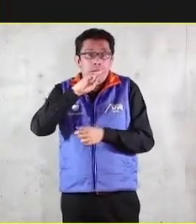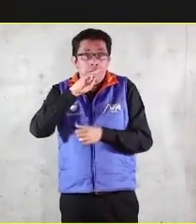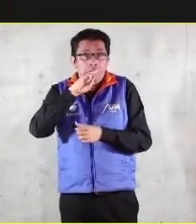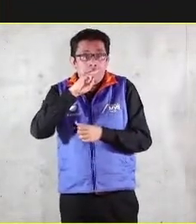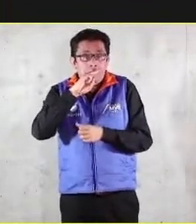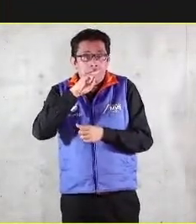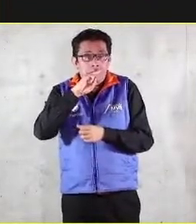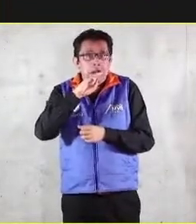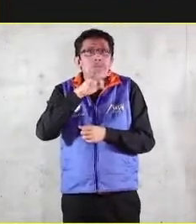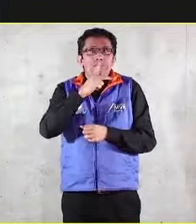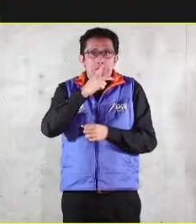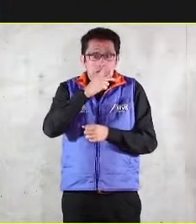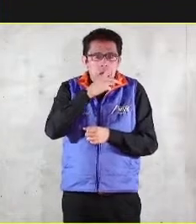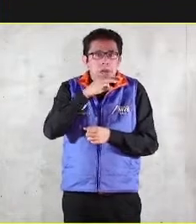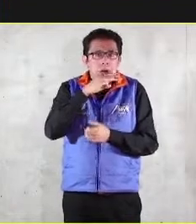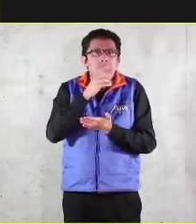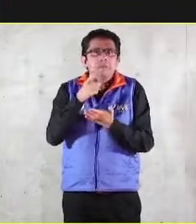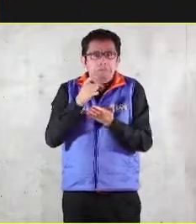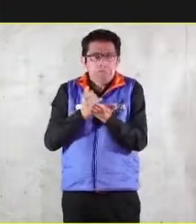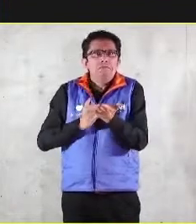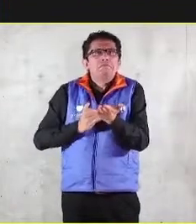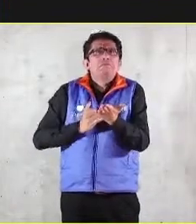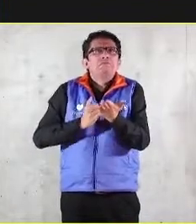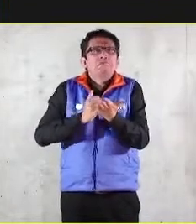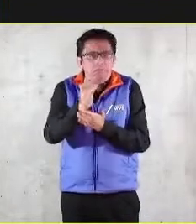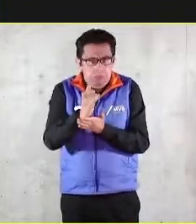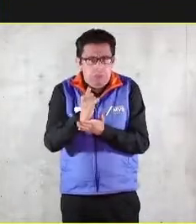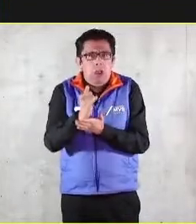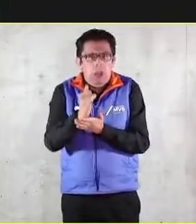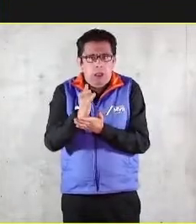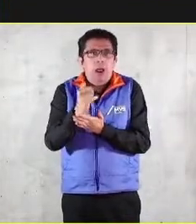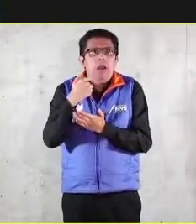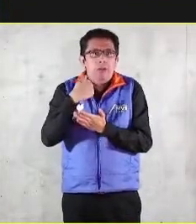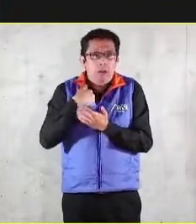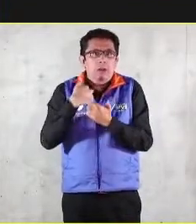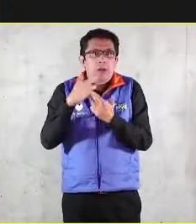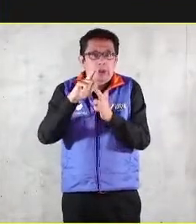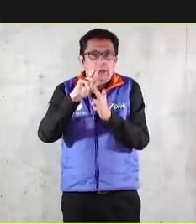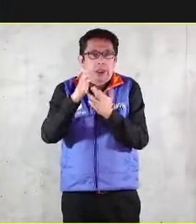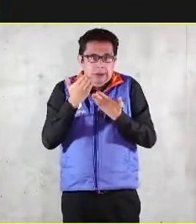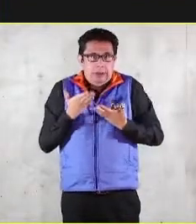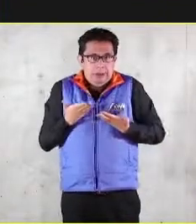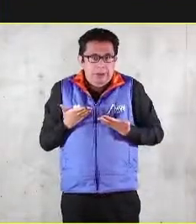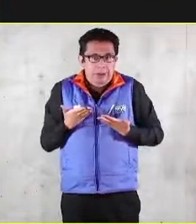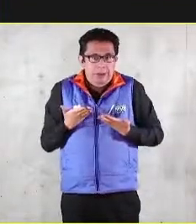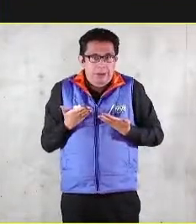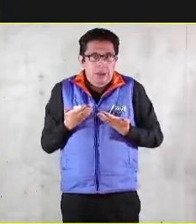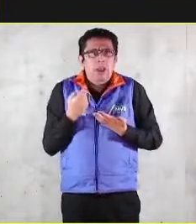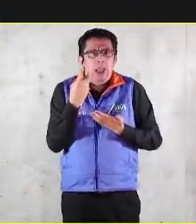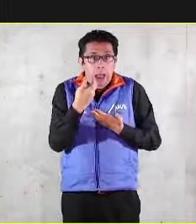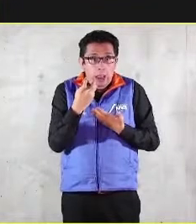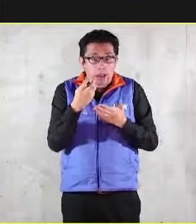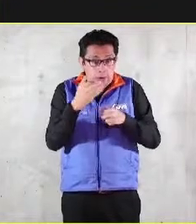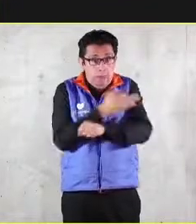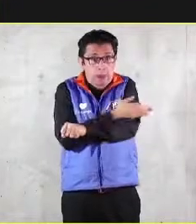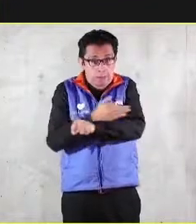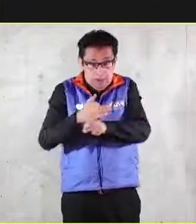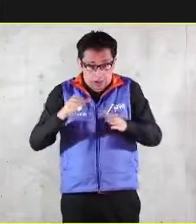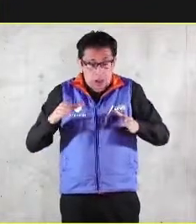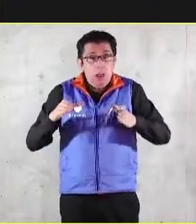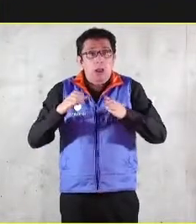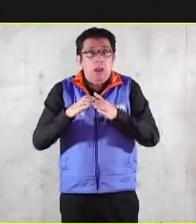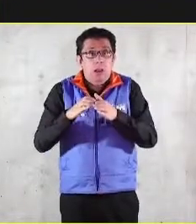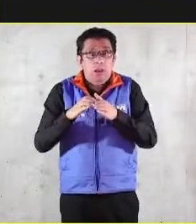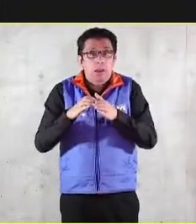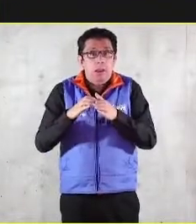decidieron acogernos y decidieron recibirnos y empezar a partir de esa comunidad que nosotros